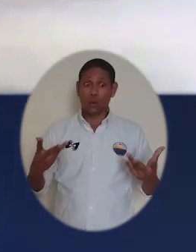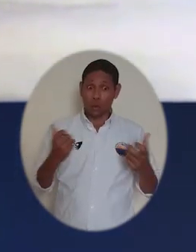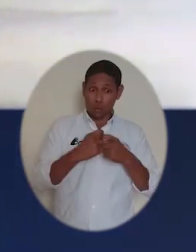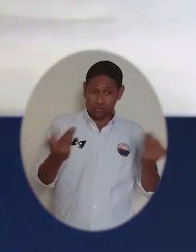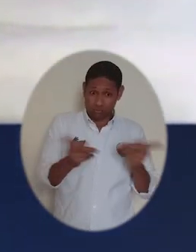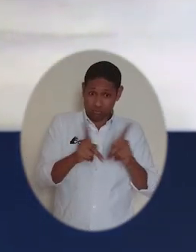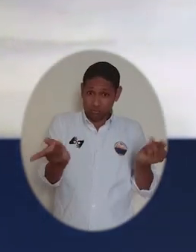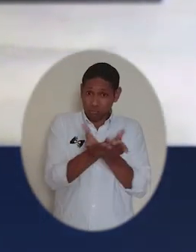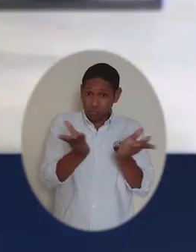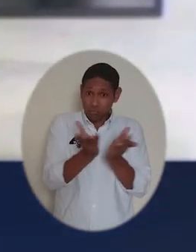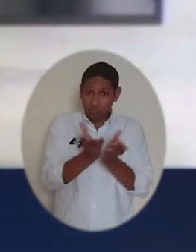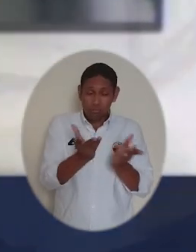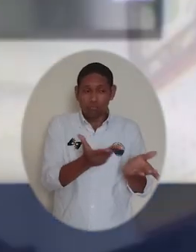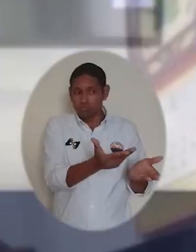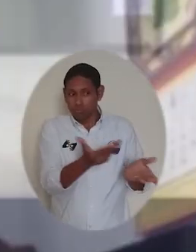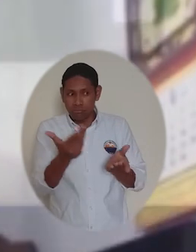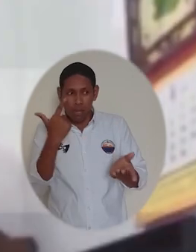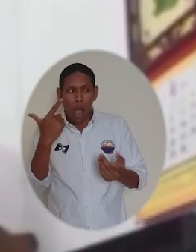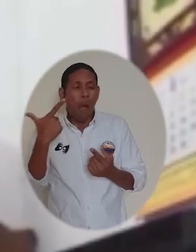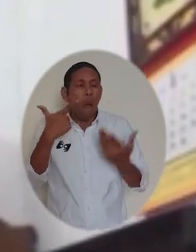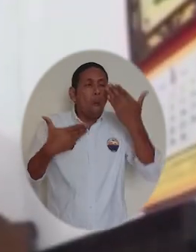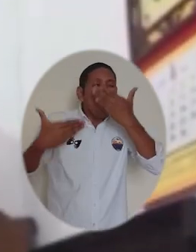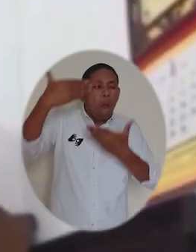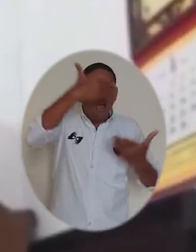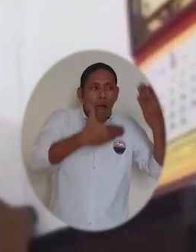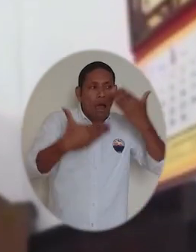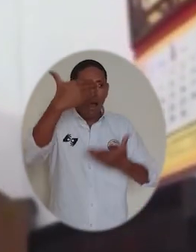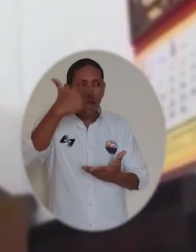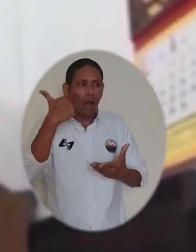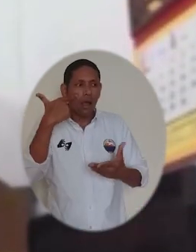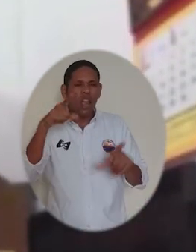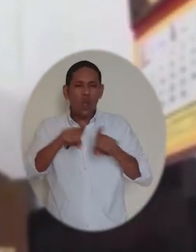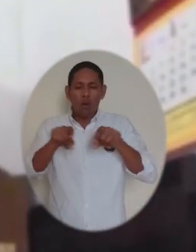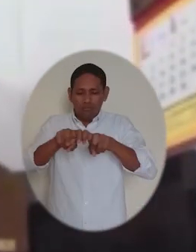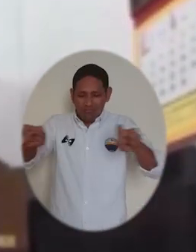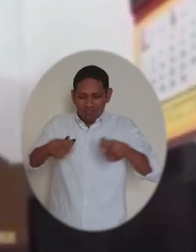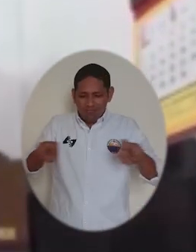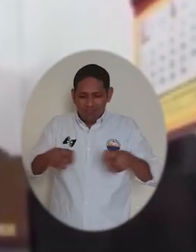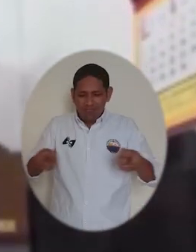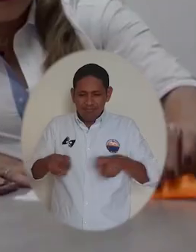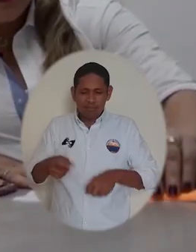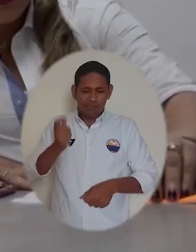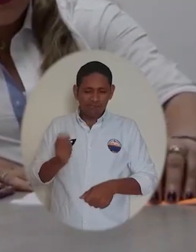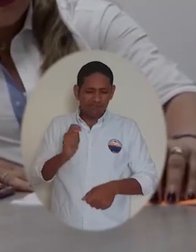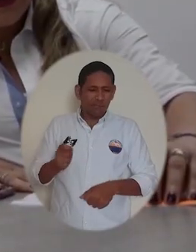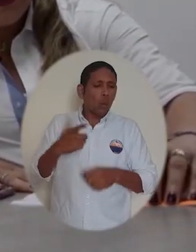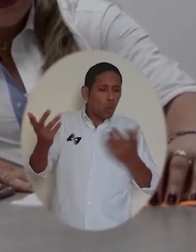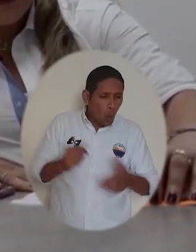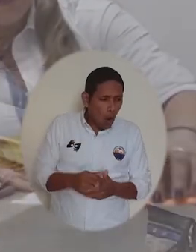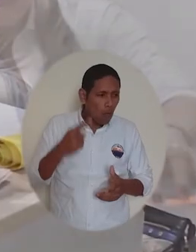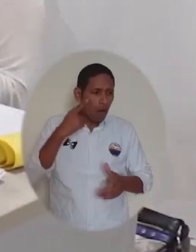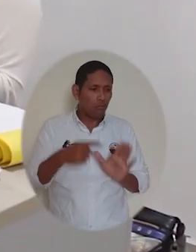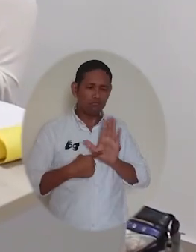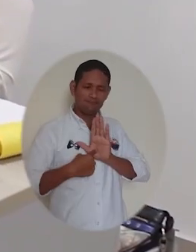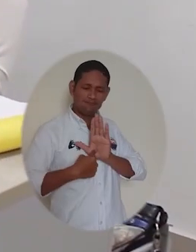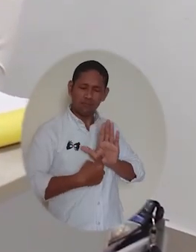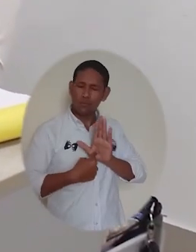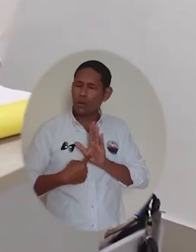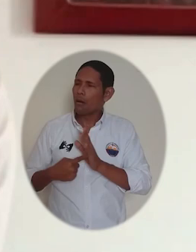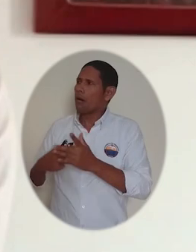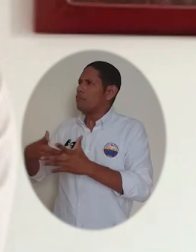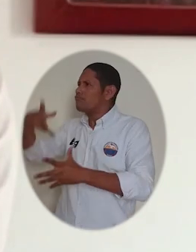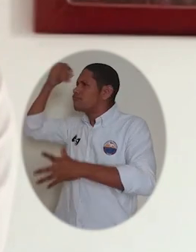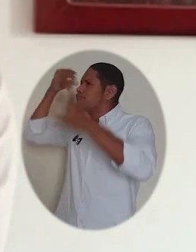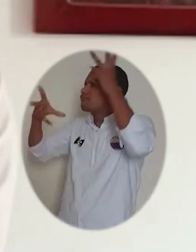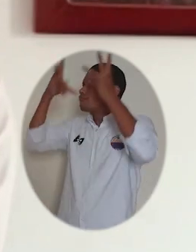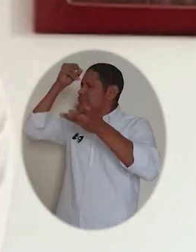tiempo real. Con los estudiantes de consultorio se han venido implementando audiencias simuladas, las cuales garantizan a estos